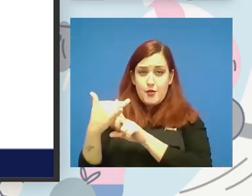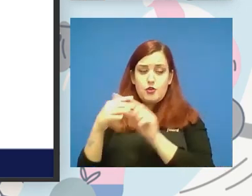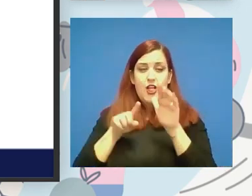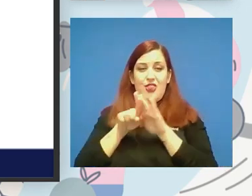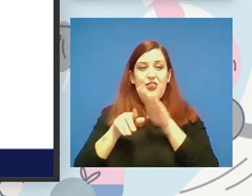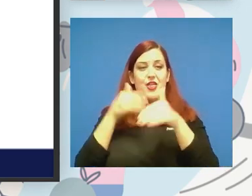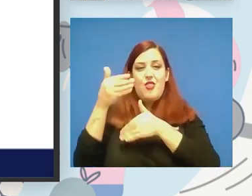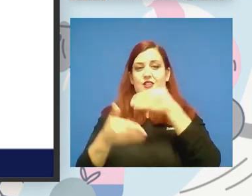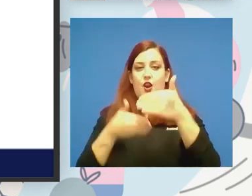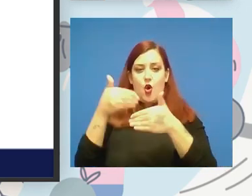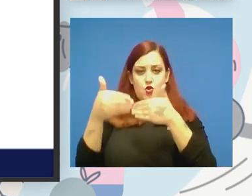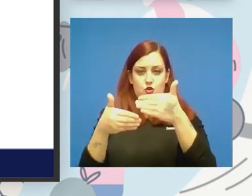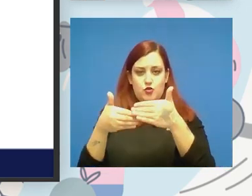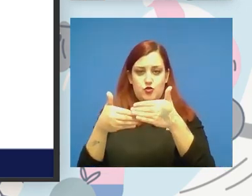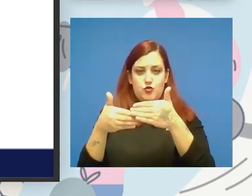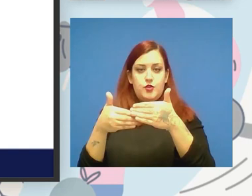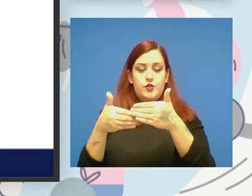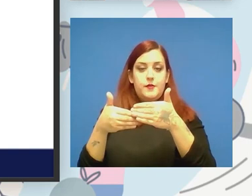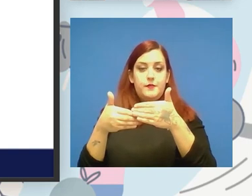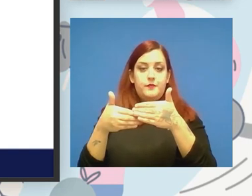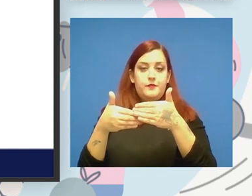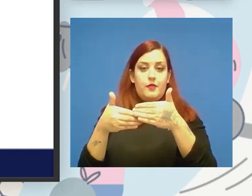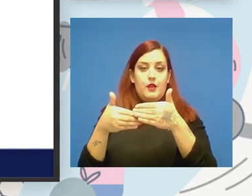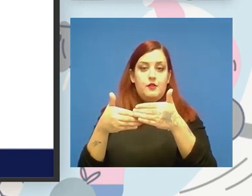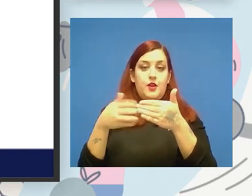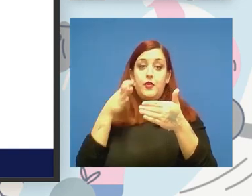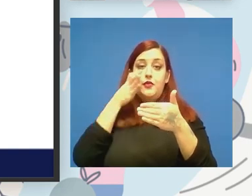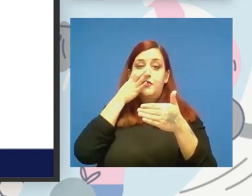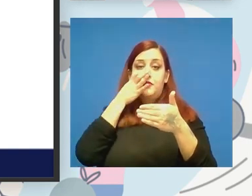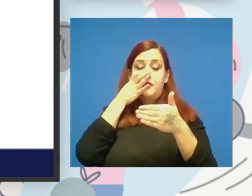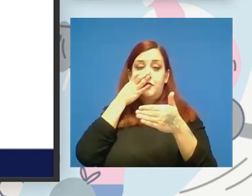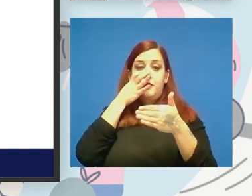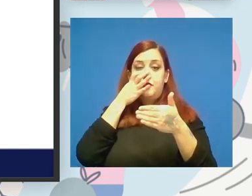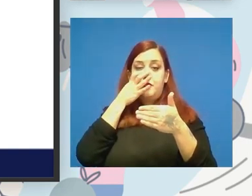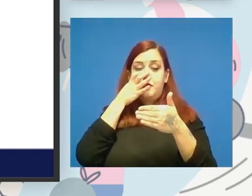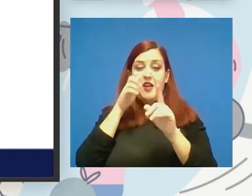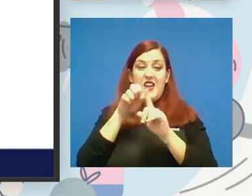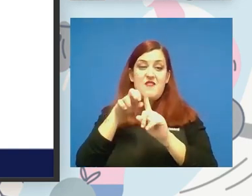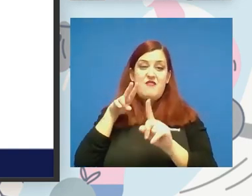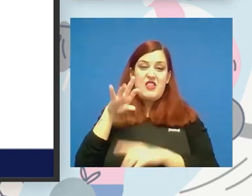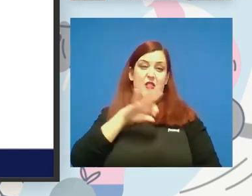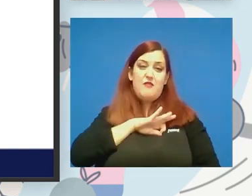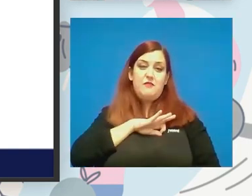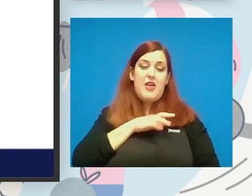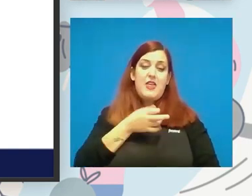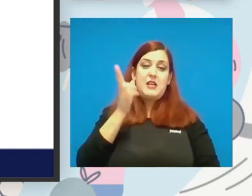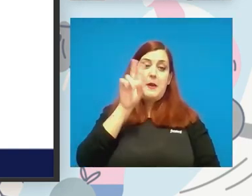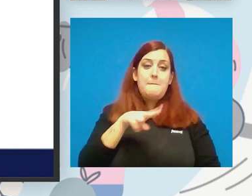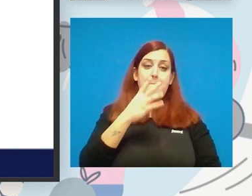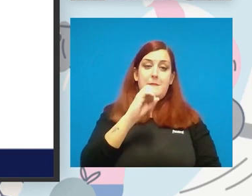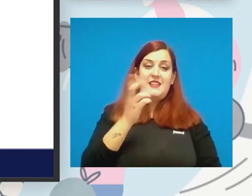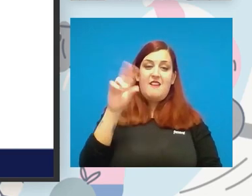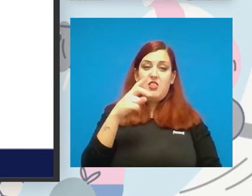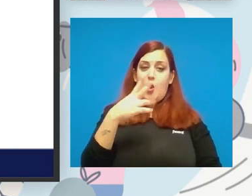no veamos el consejo de deportes simplemente como un focalizador de medallas 2024 sino un